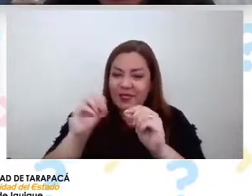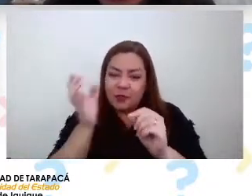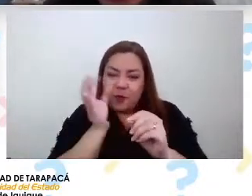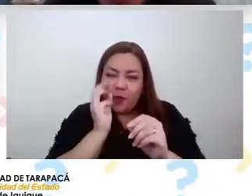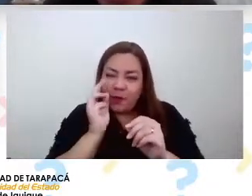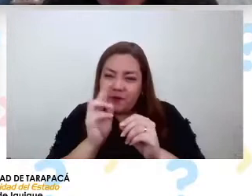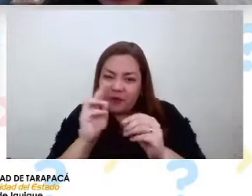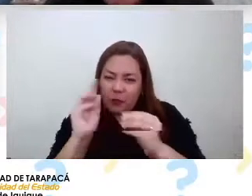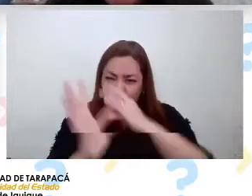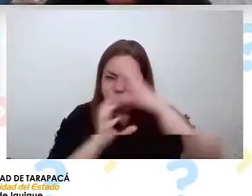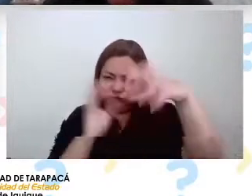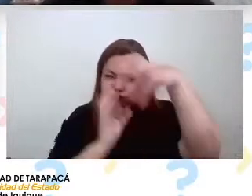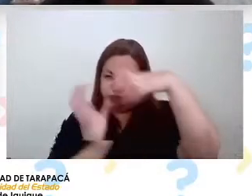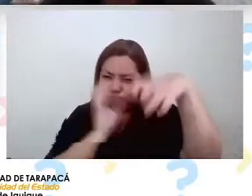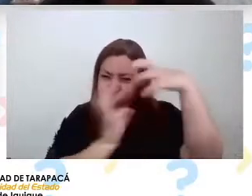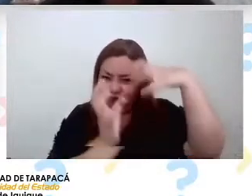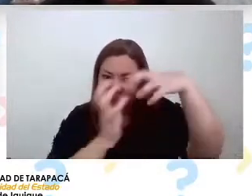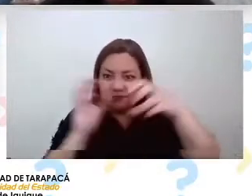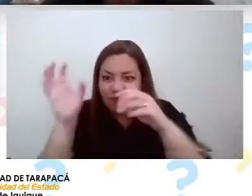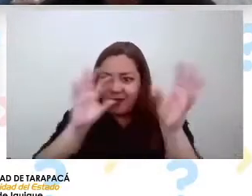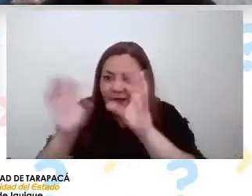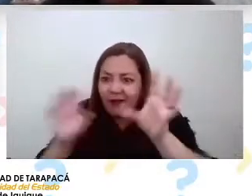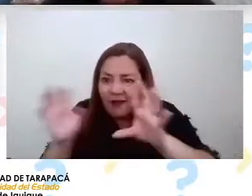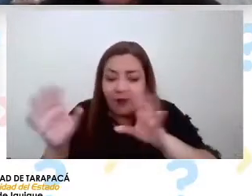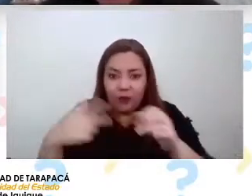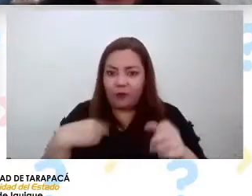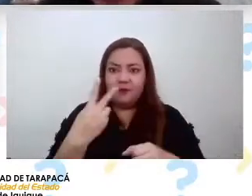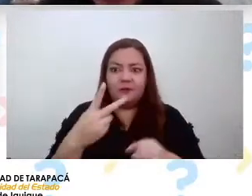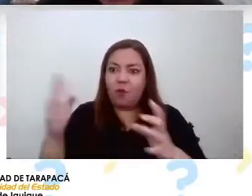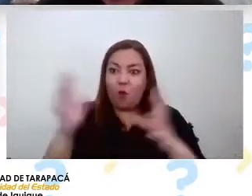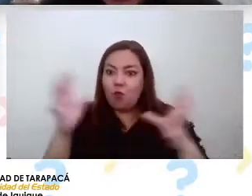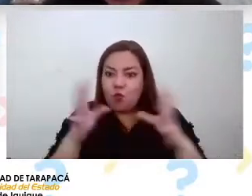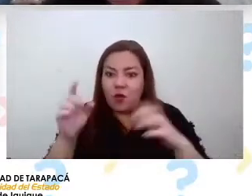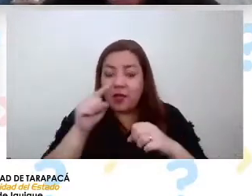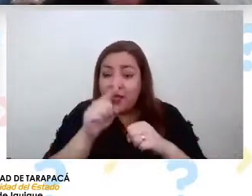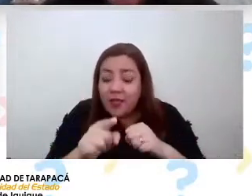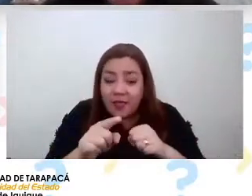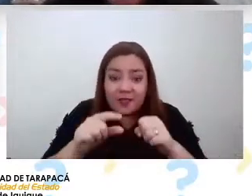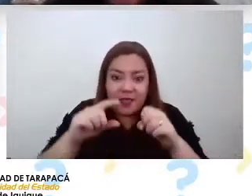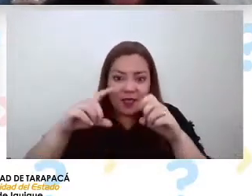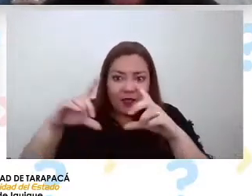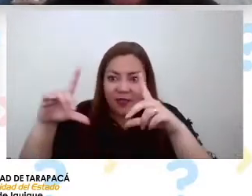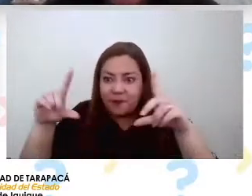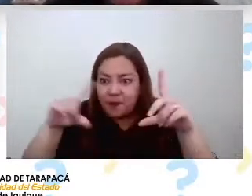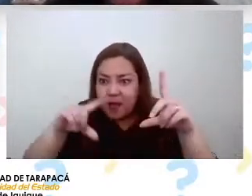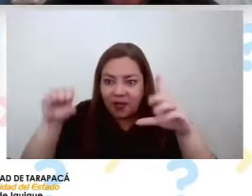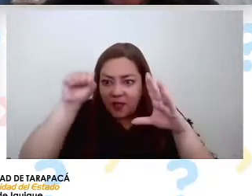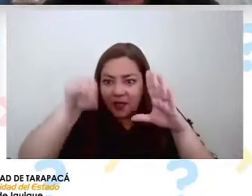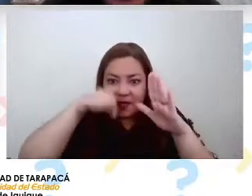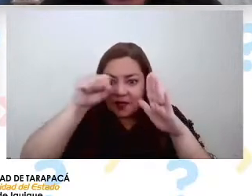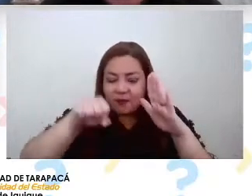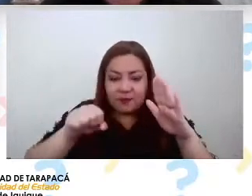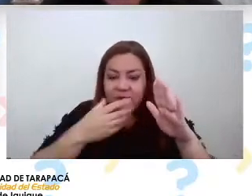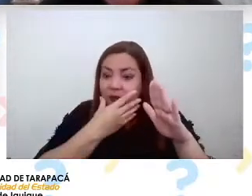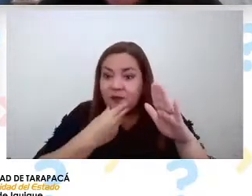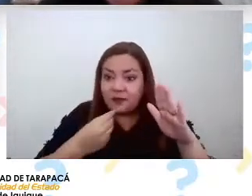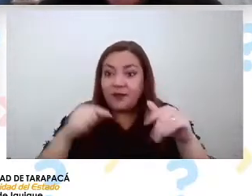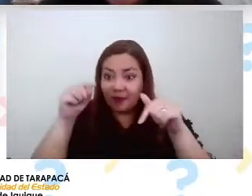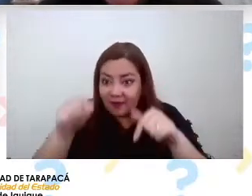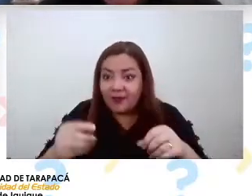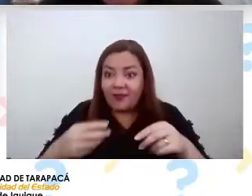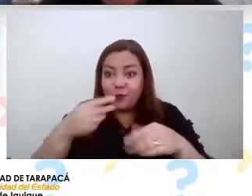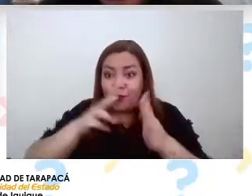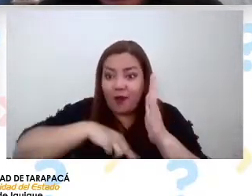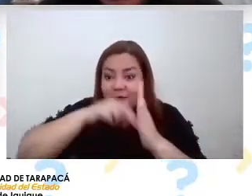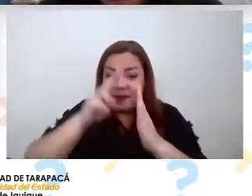caótico y que este tipo de imagen tan linda que generaron estos artistas es tan difícil